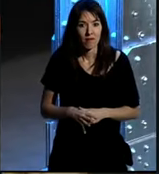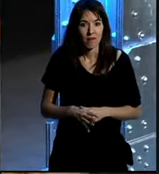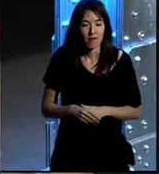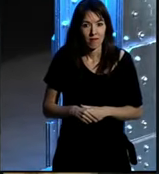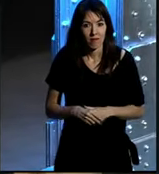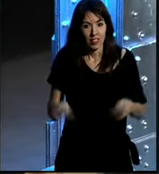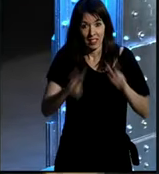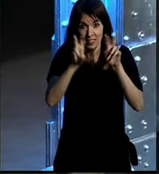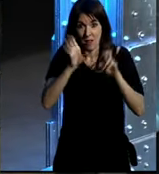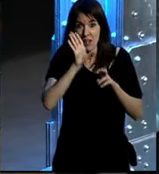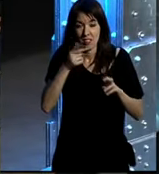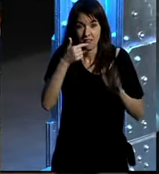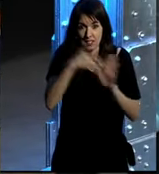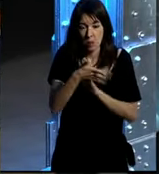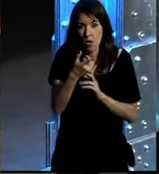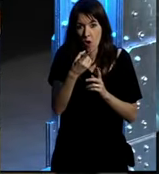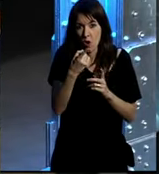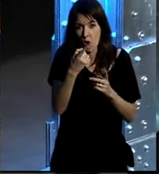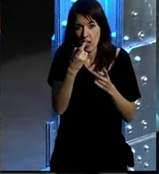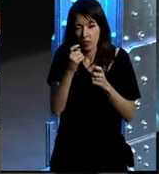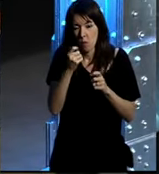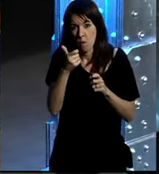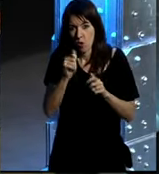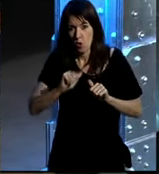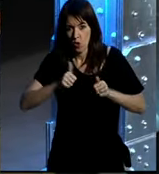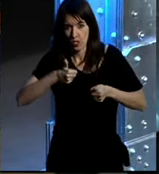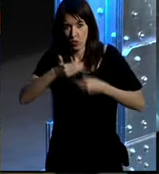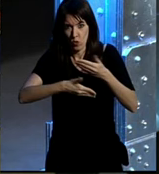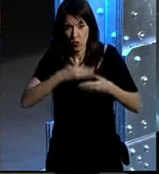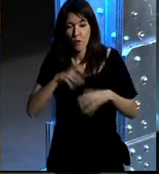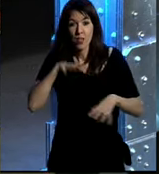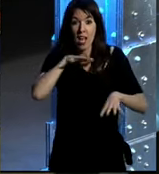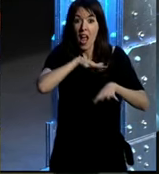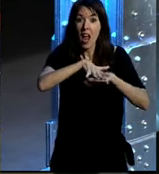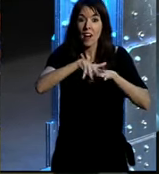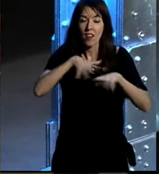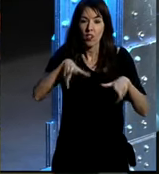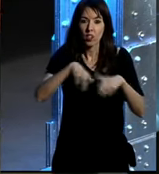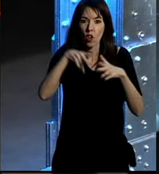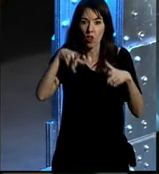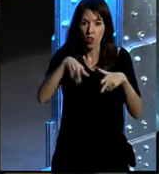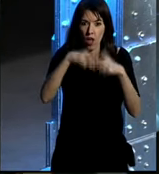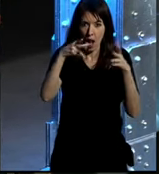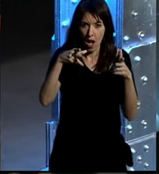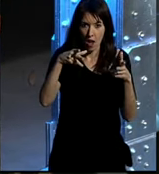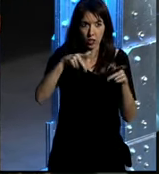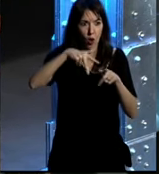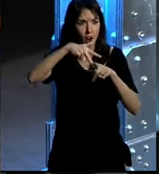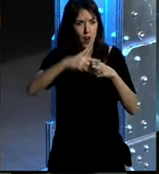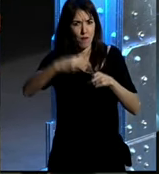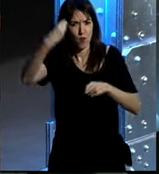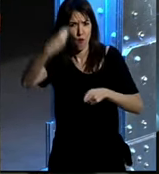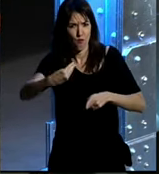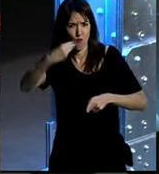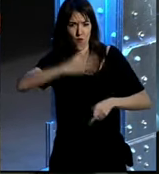voy a tocar el tema que has dicho pero para eso necesito un poquito de introducción redes sociales la gran herramienta de